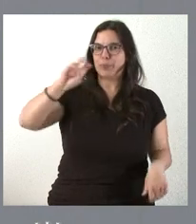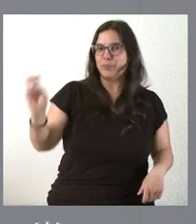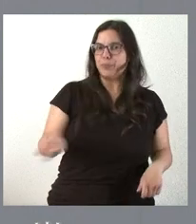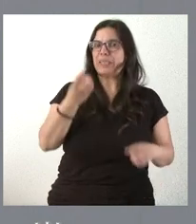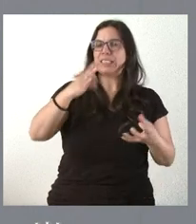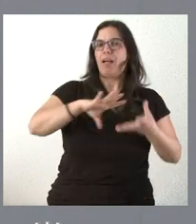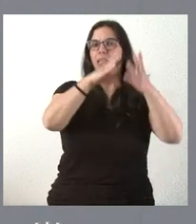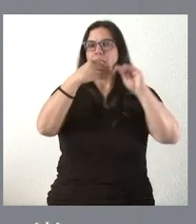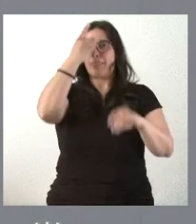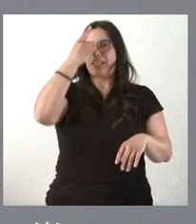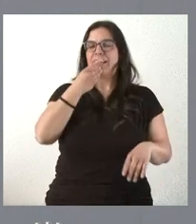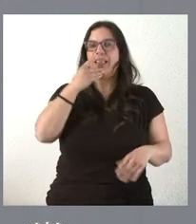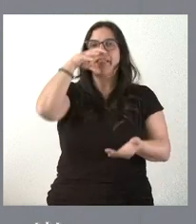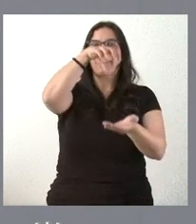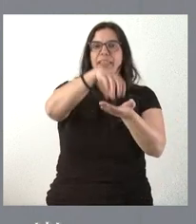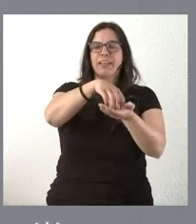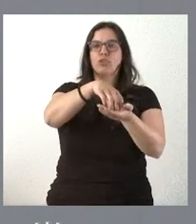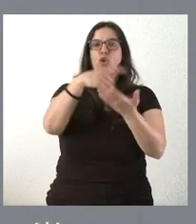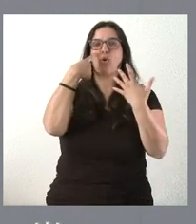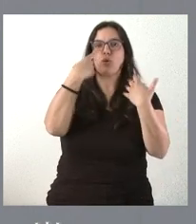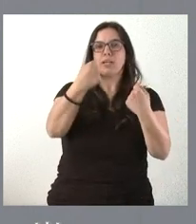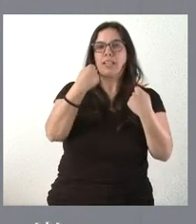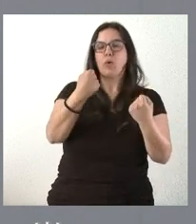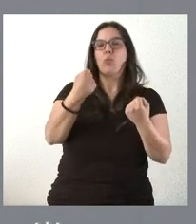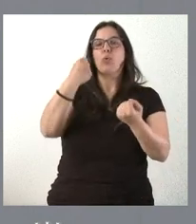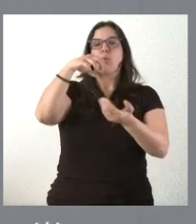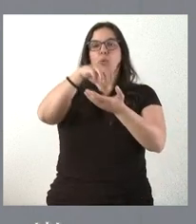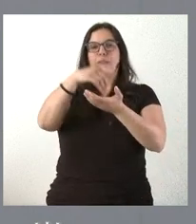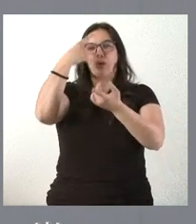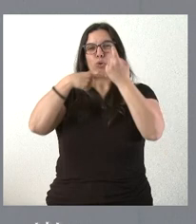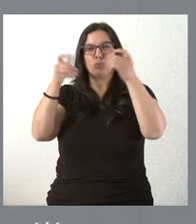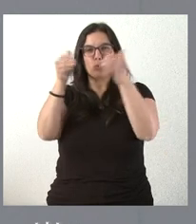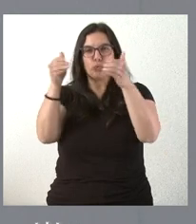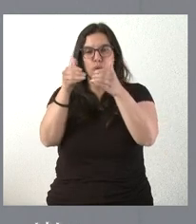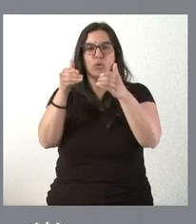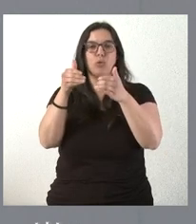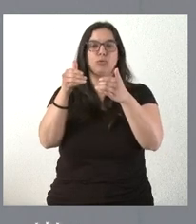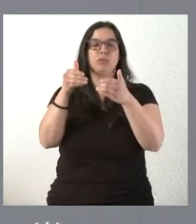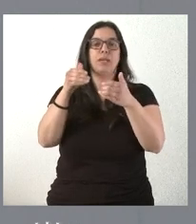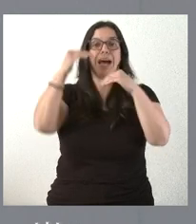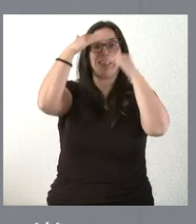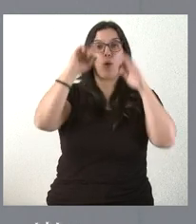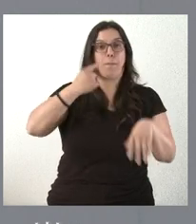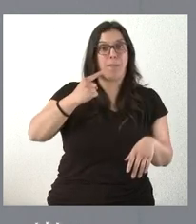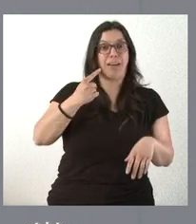digitalización de los centros de salud, consultores locales, en el ámbito de la atención primaria de la Junta de Castilla y León.